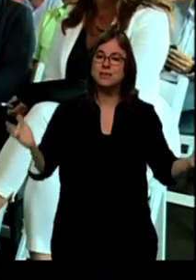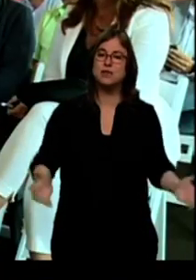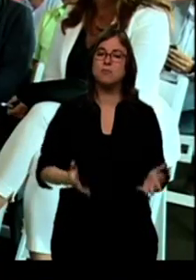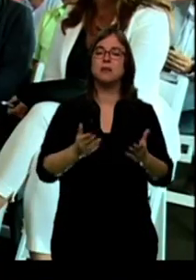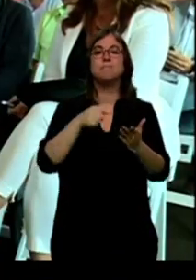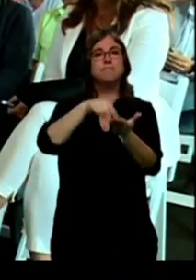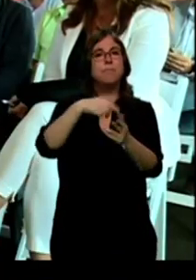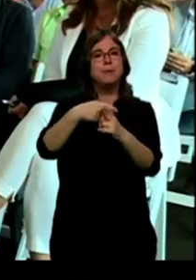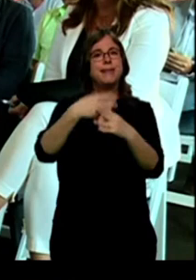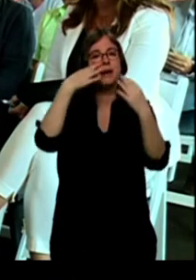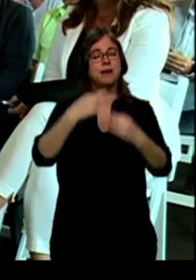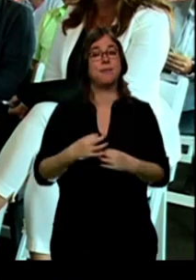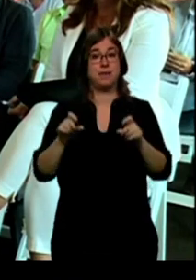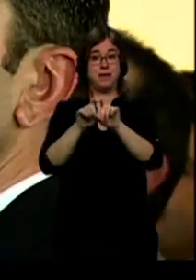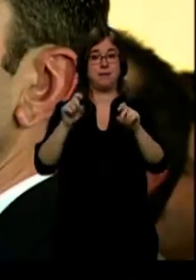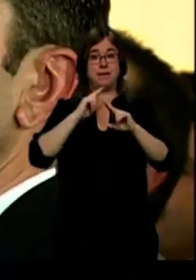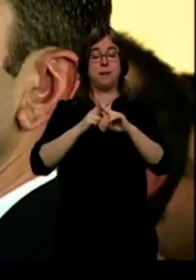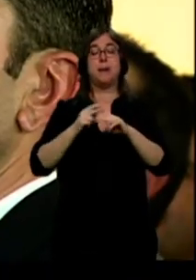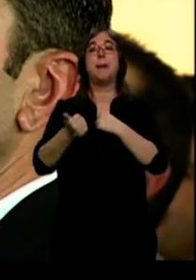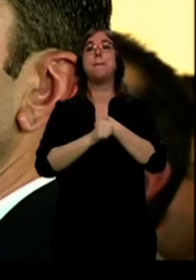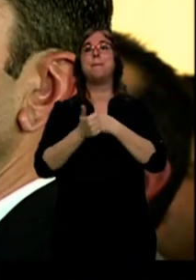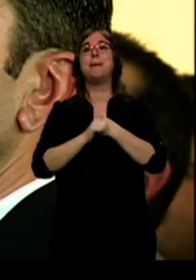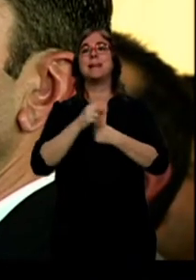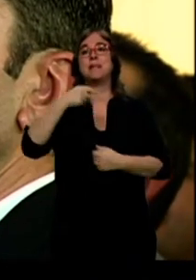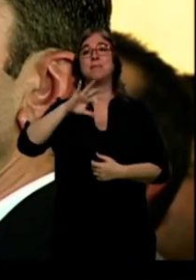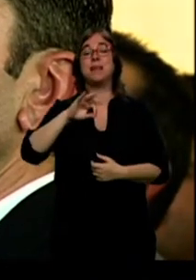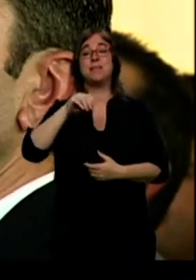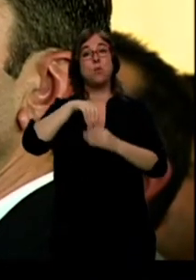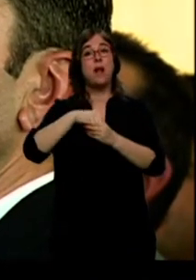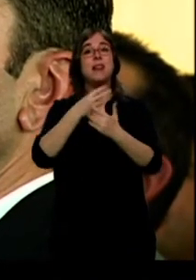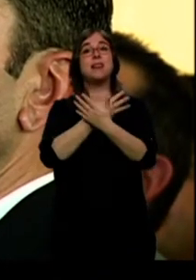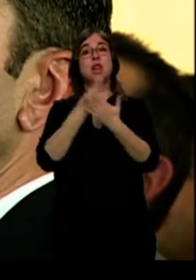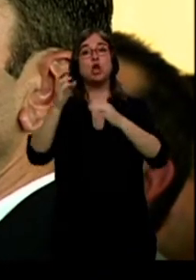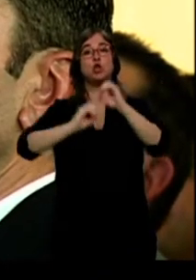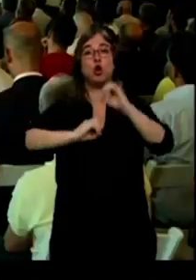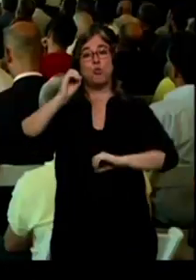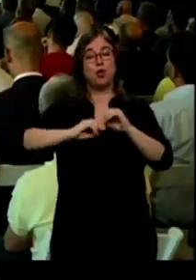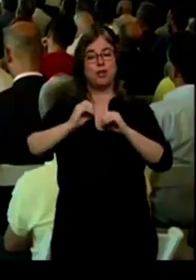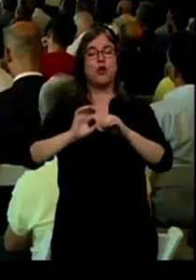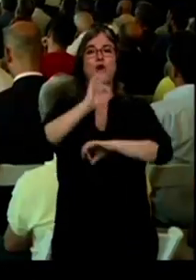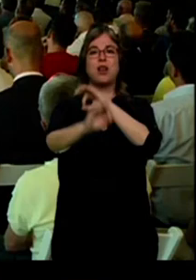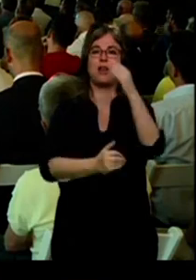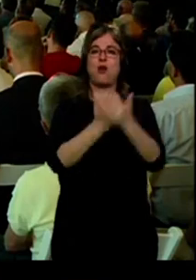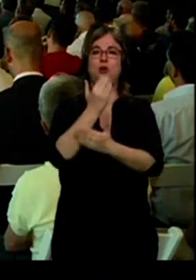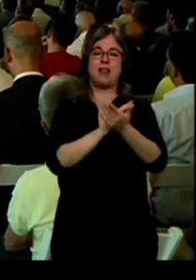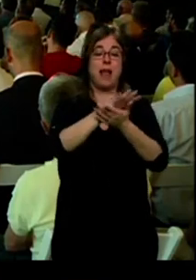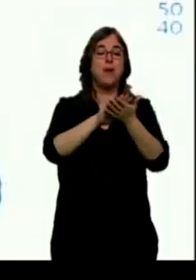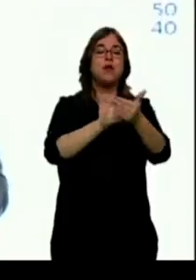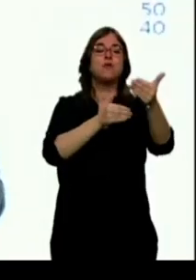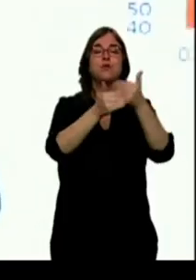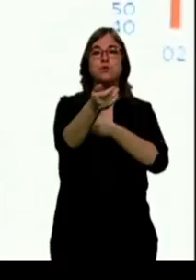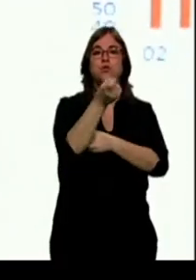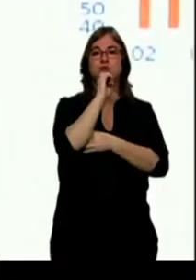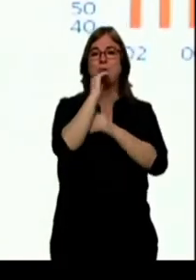empresa Patatas Meléndez, que copa el 18% del mercado, organiza estas jornadas para hablar sobre todo del futuro. La estabilidad